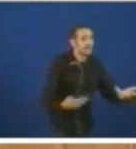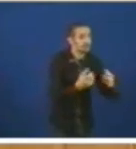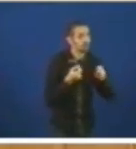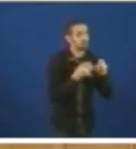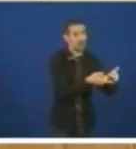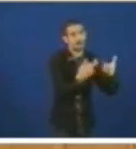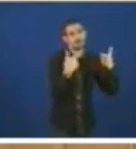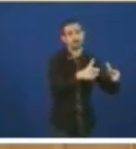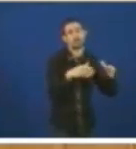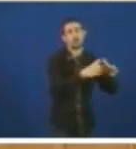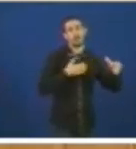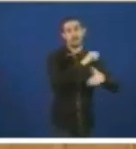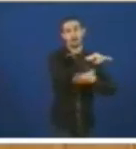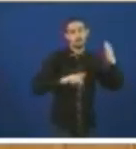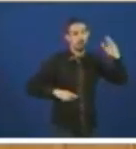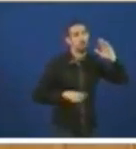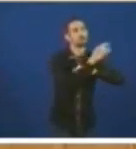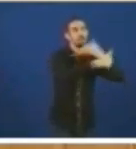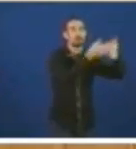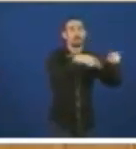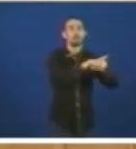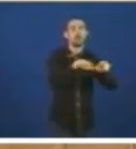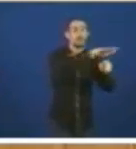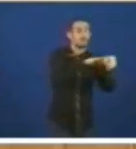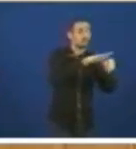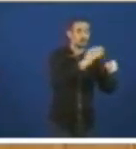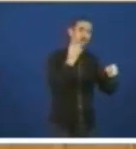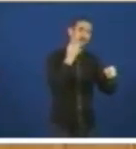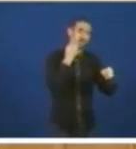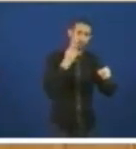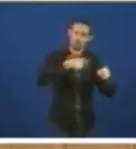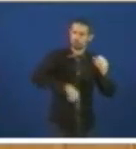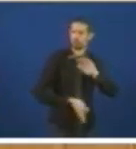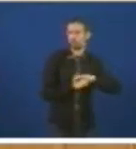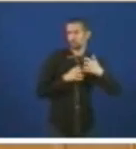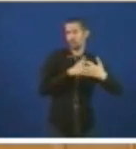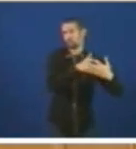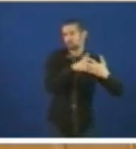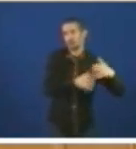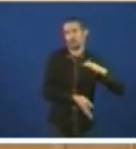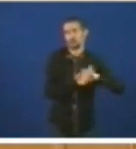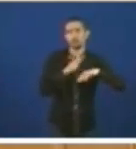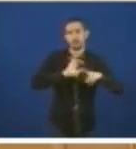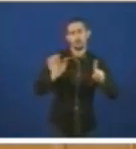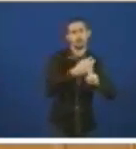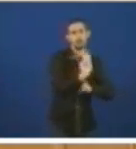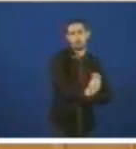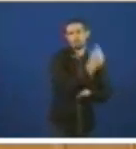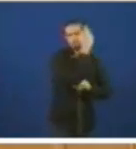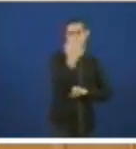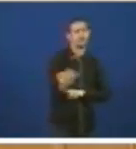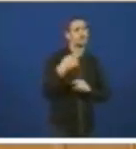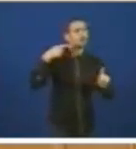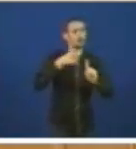particular donde usted me planteza na comarca de Oferrol vamos a seguir loitando vamos a seguir loitando hasta conseguir objetivo en o